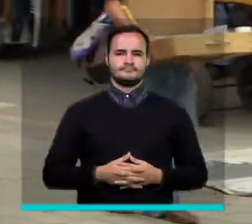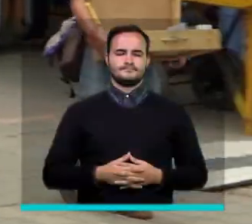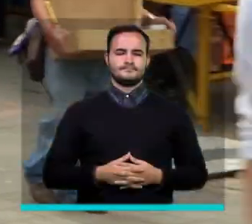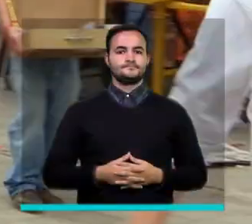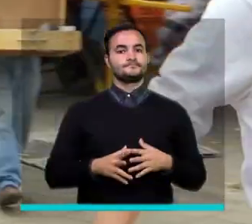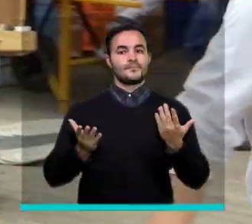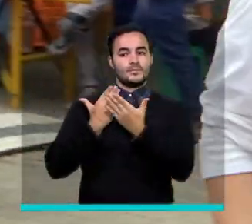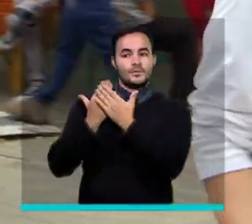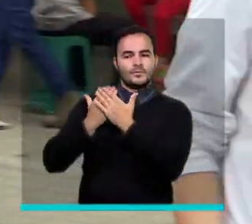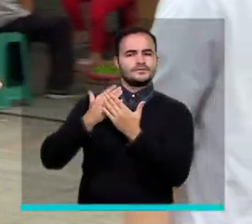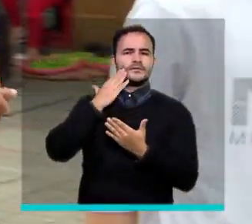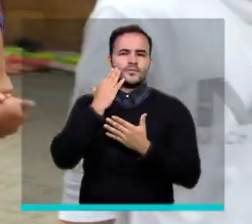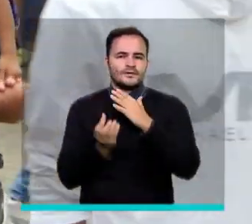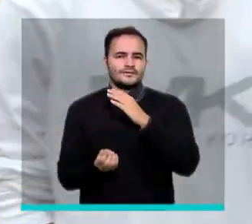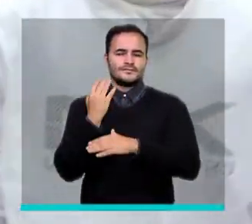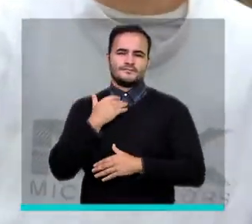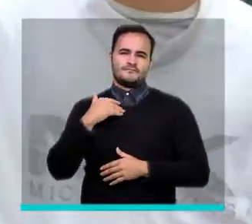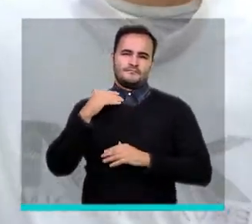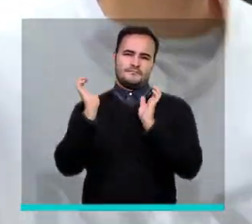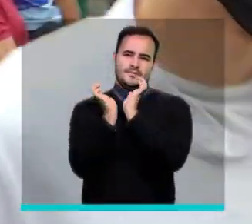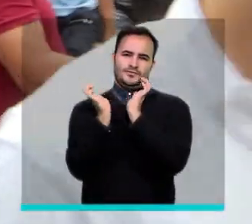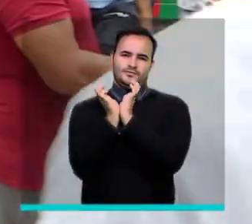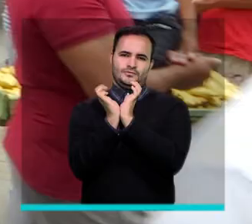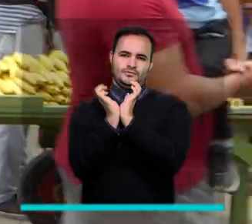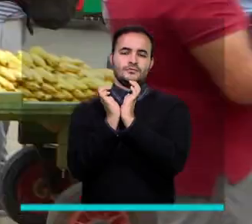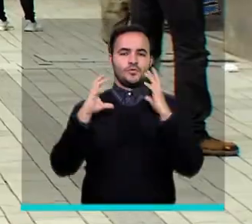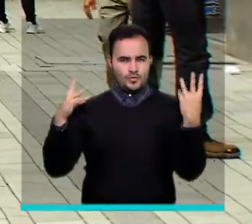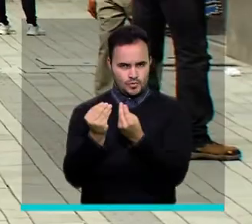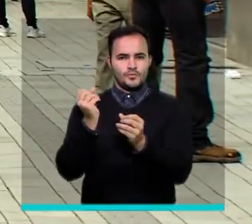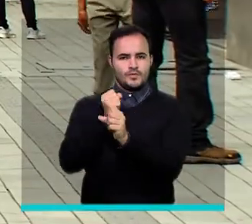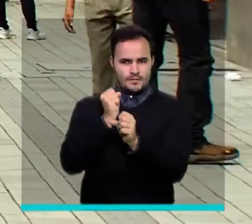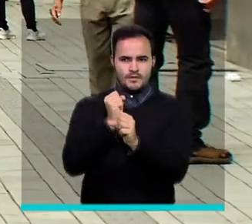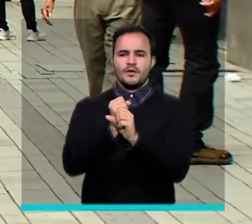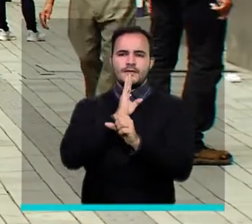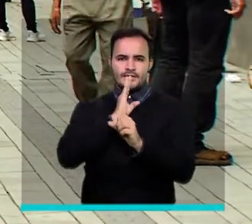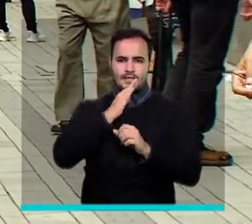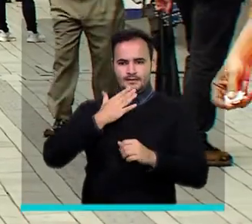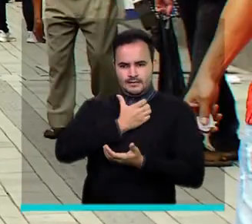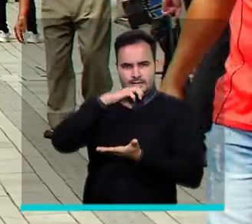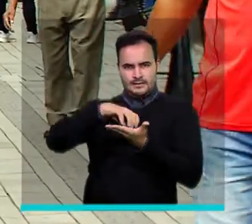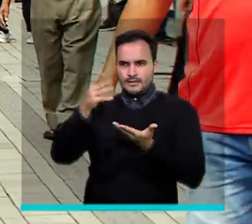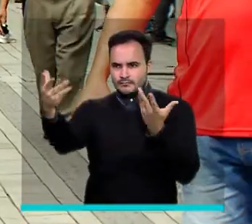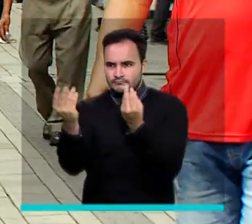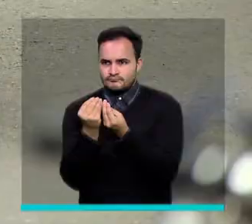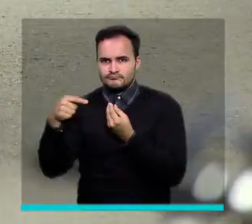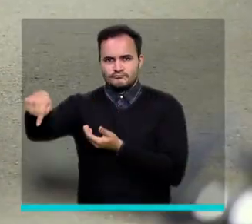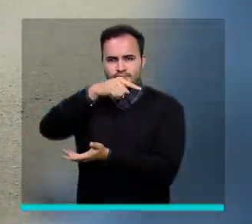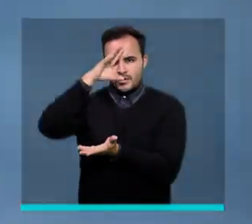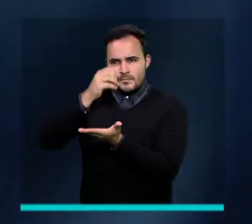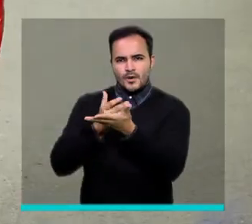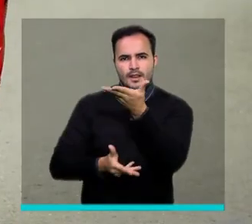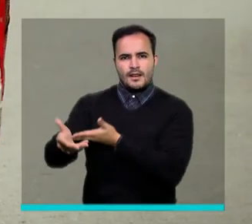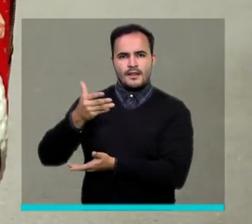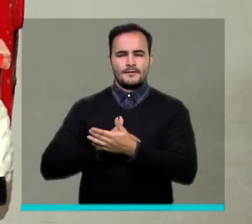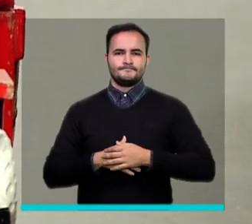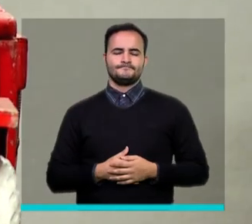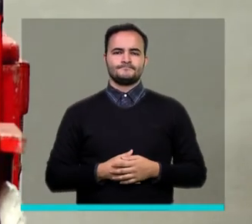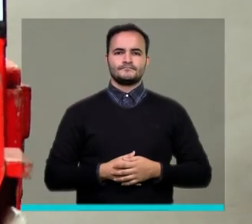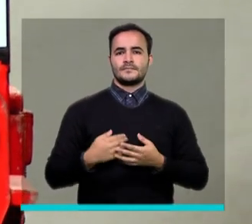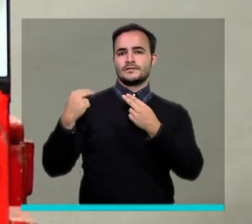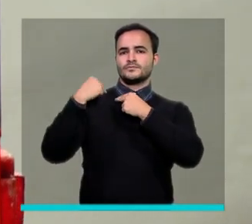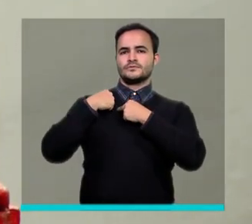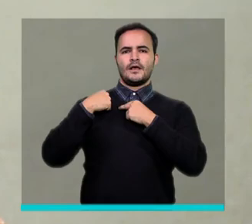La estrategia se creó en mayo a través de una mesa de trabajo con los venteros informales. Un plan que